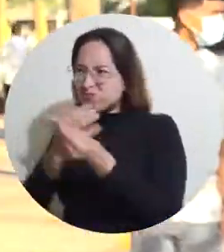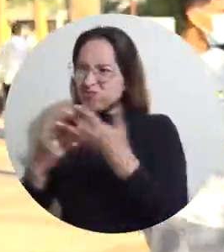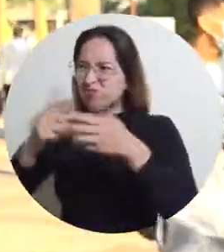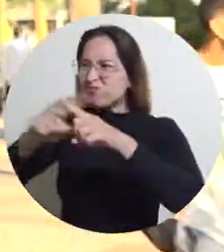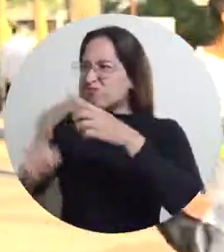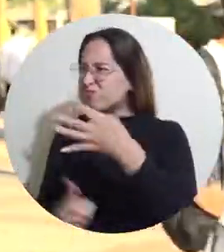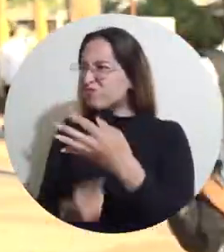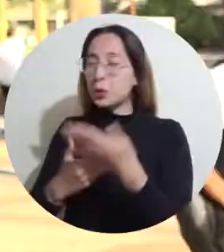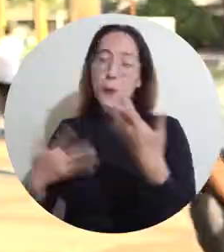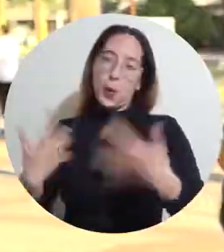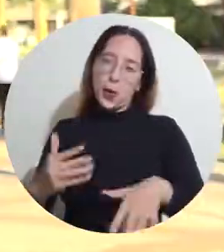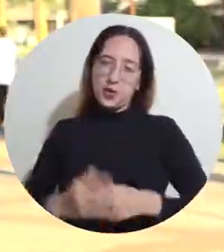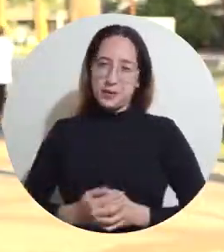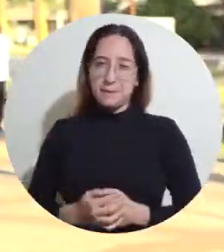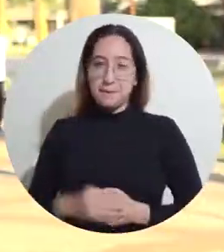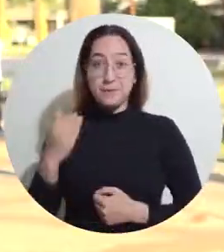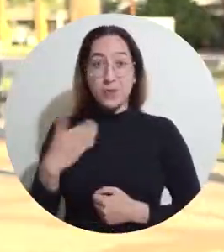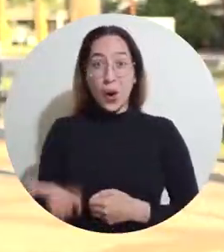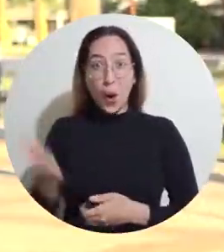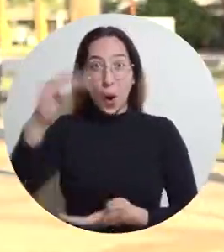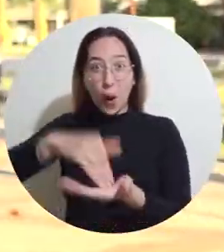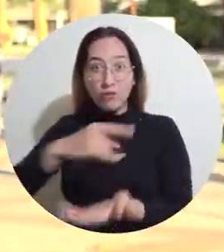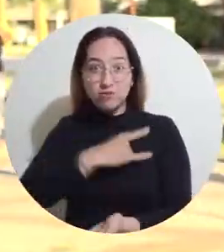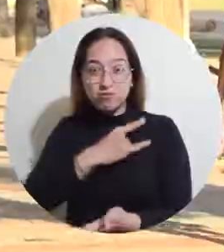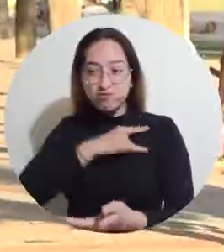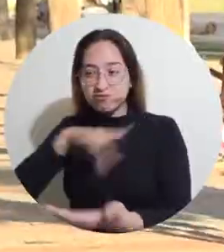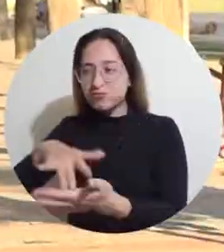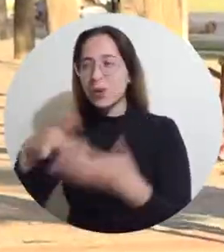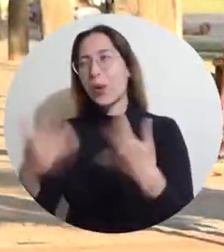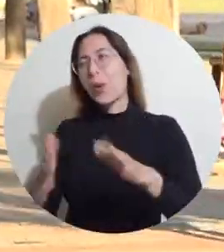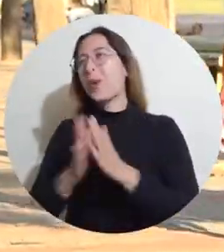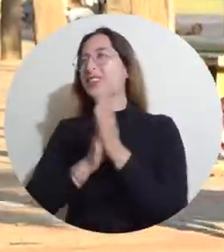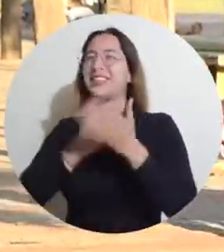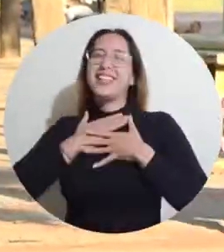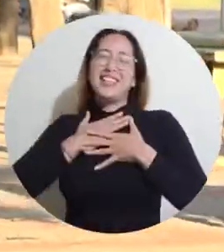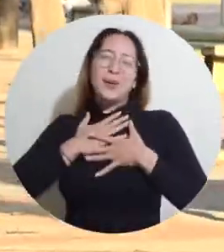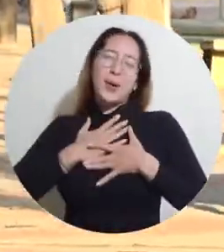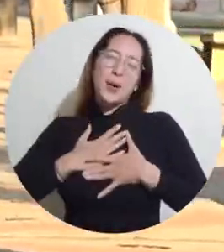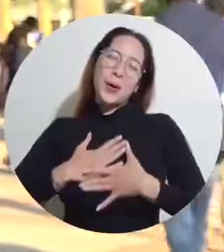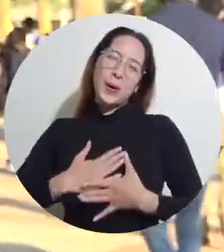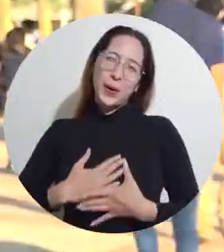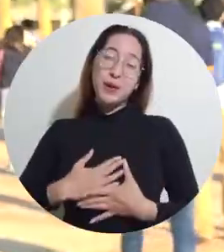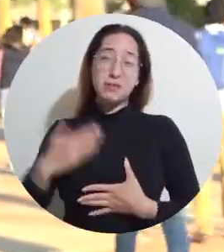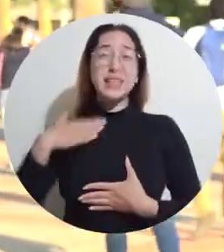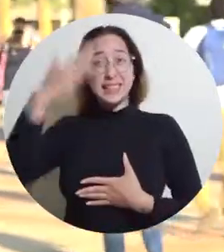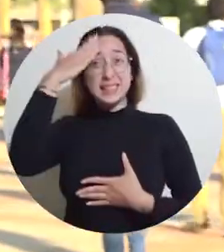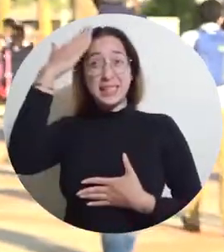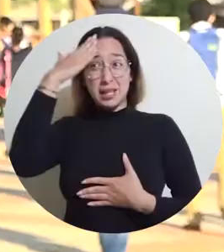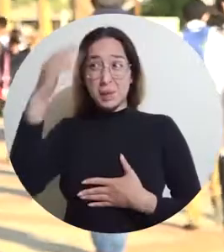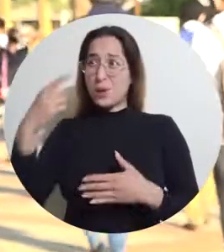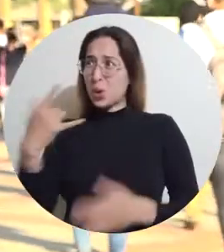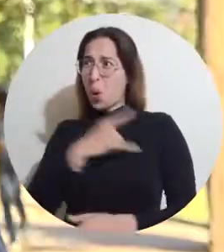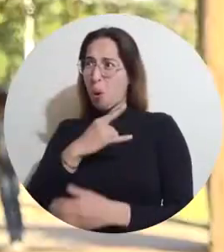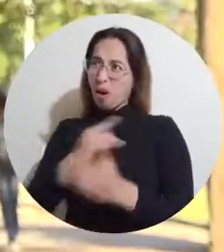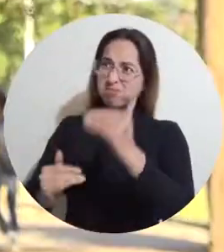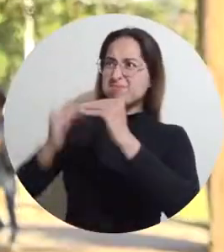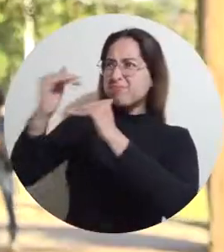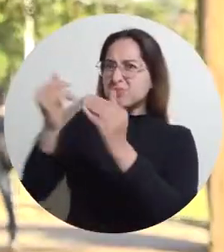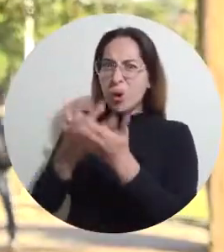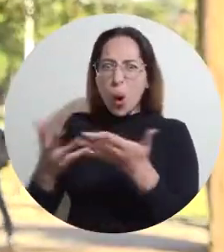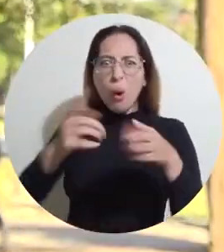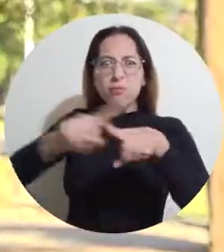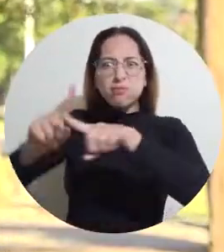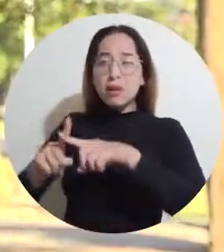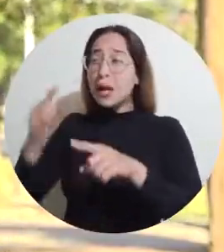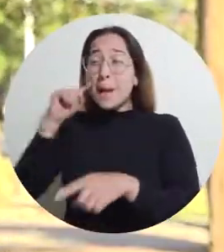inmensa de estar nuevamente en la universidad, pues sentí una satisfacción inmensa porque pues sabemos lo prestigiosa que es. Por fin voy